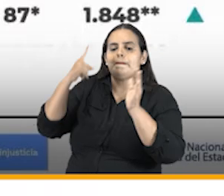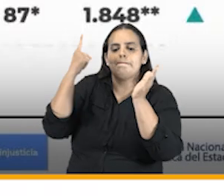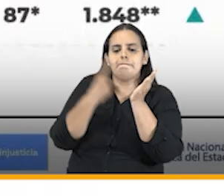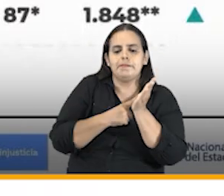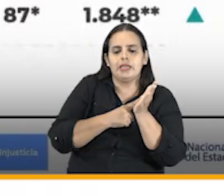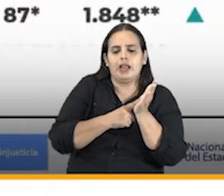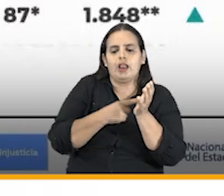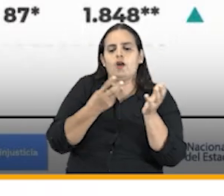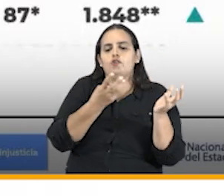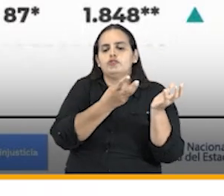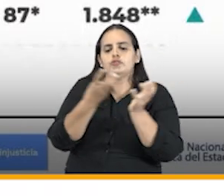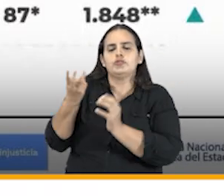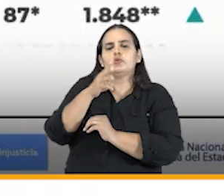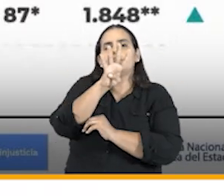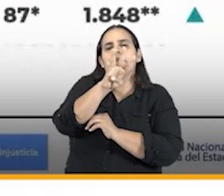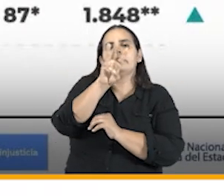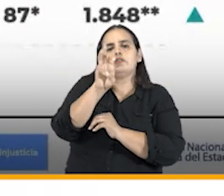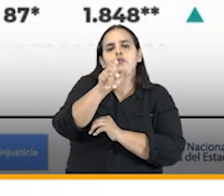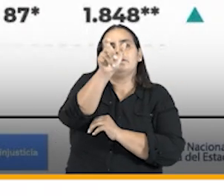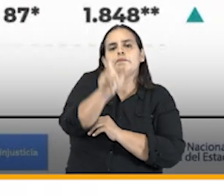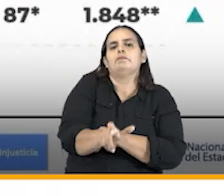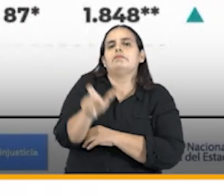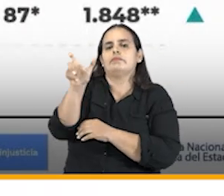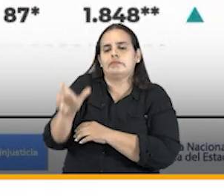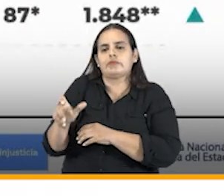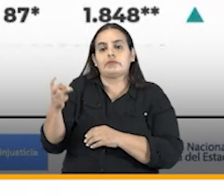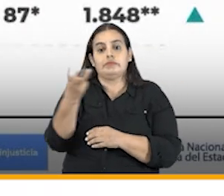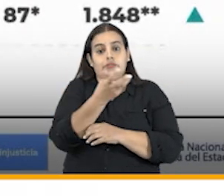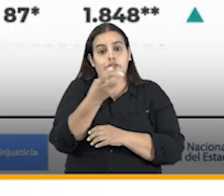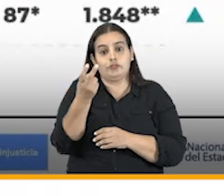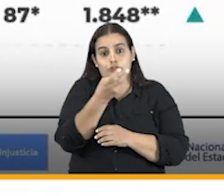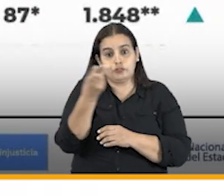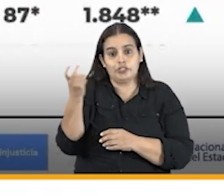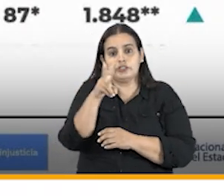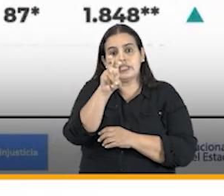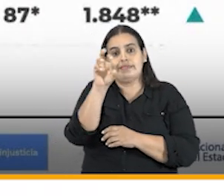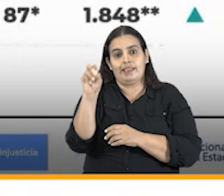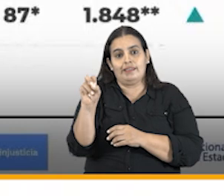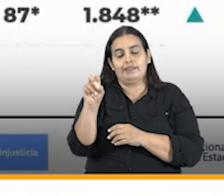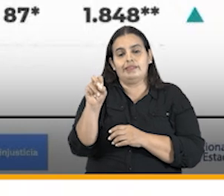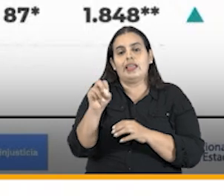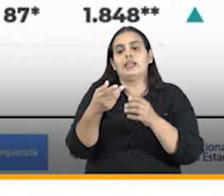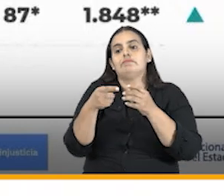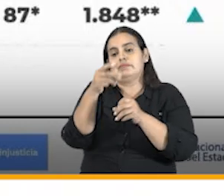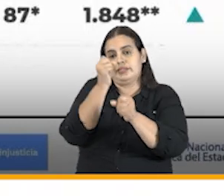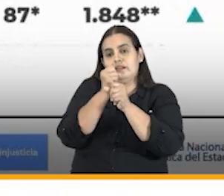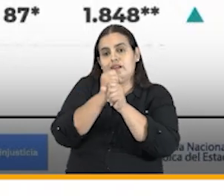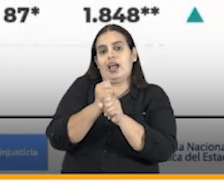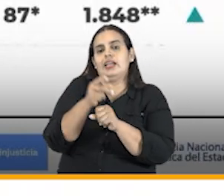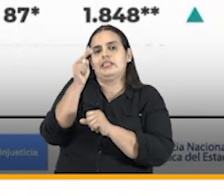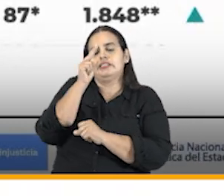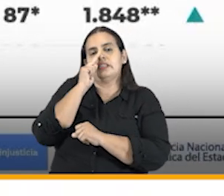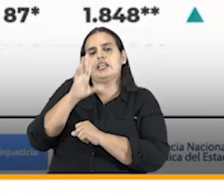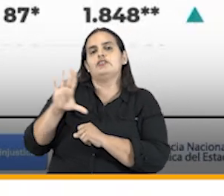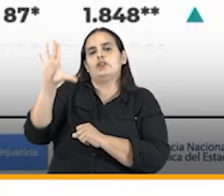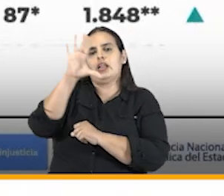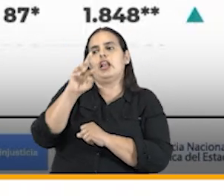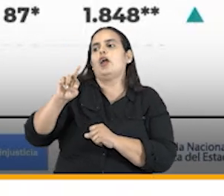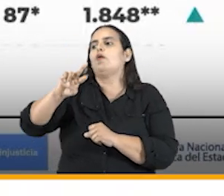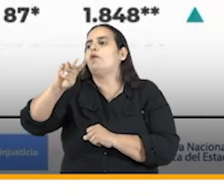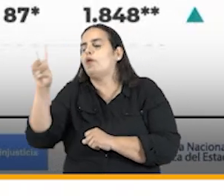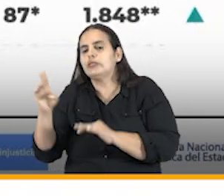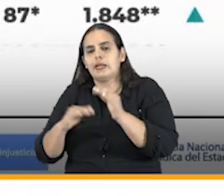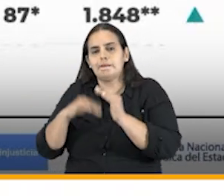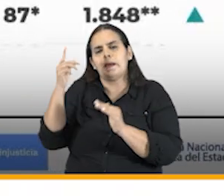.848 personas 270 son funcionarios nacionales mientras que el